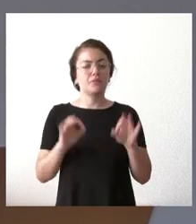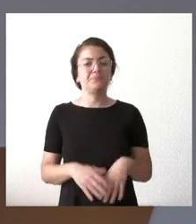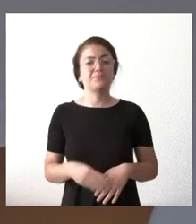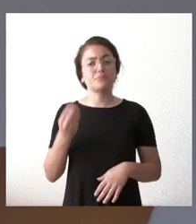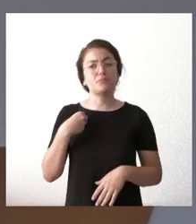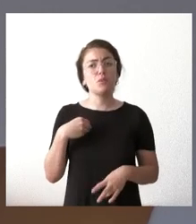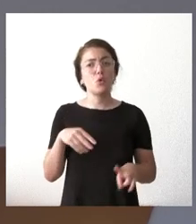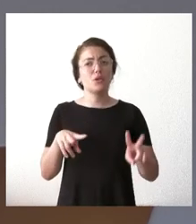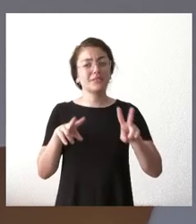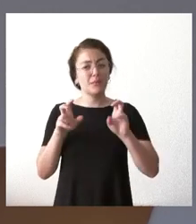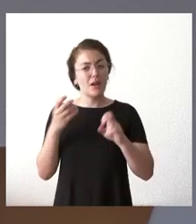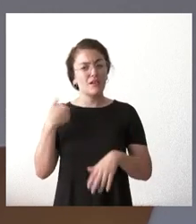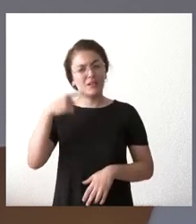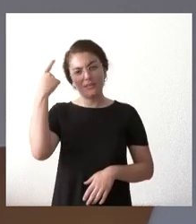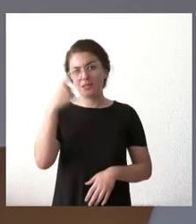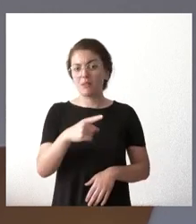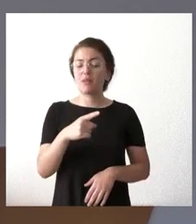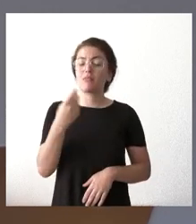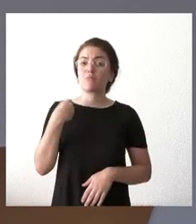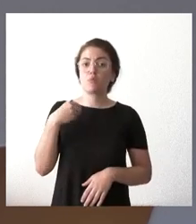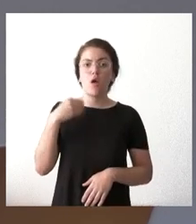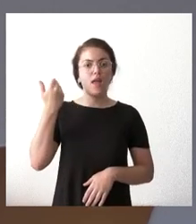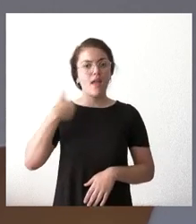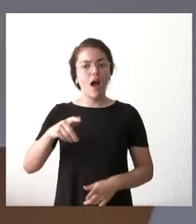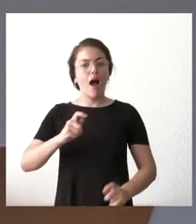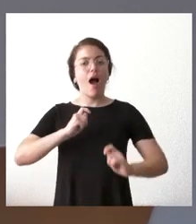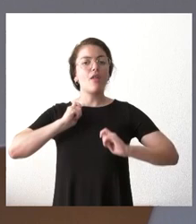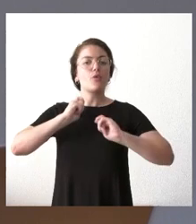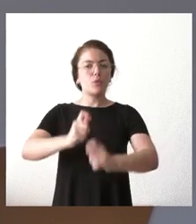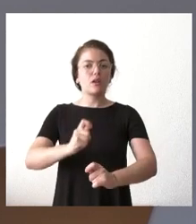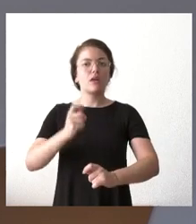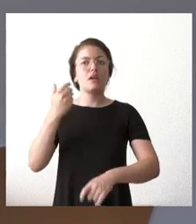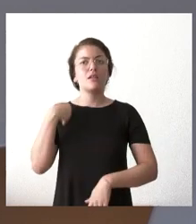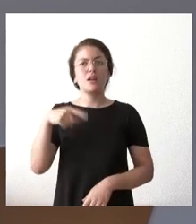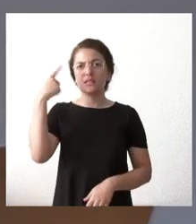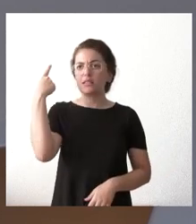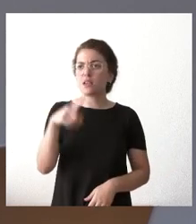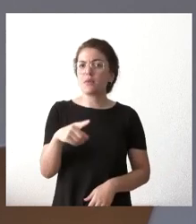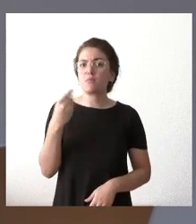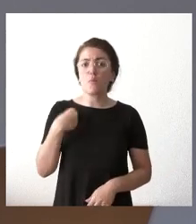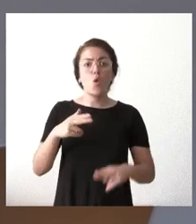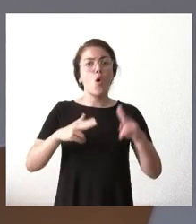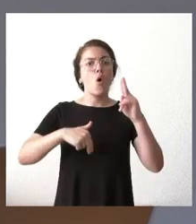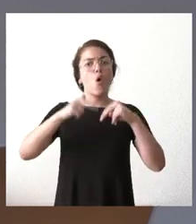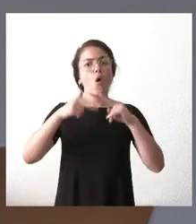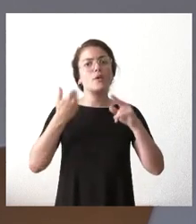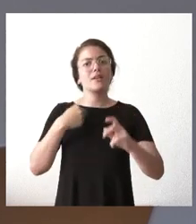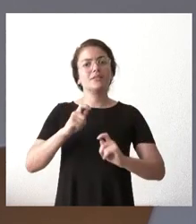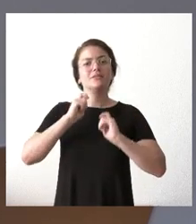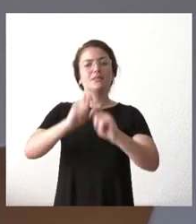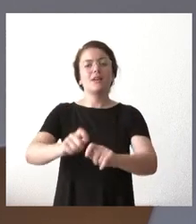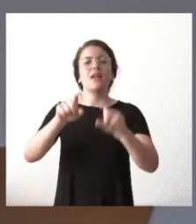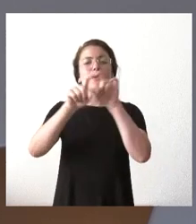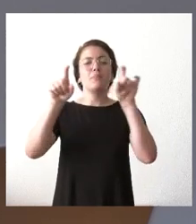PEMA ya saben que está adjudicada no sé si lo saben me preguntan si está adjudicada la obra a la empresa Erzgeoxa